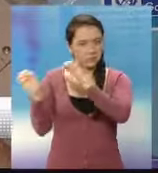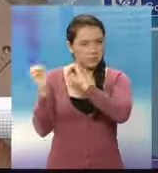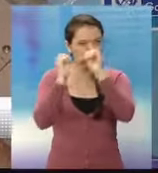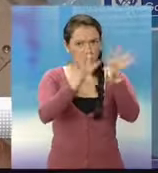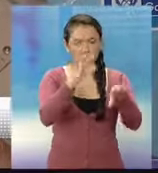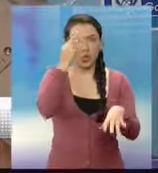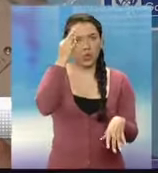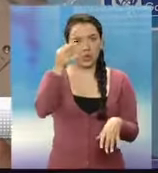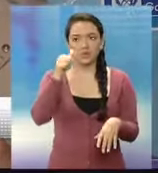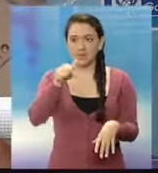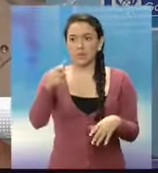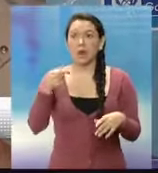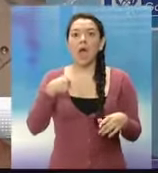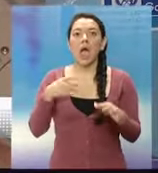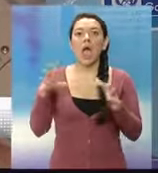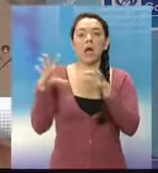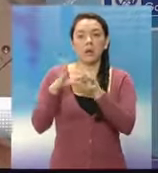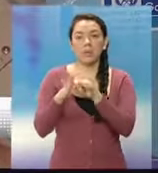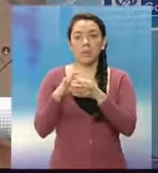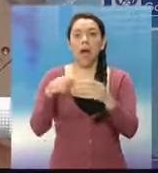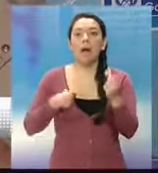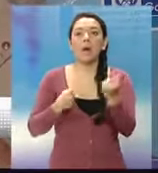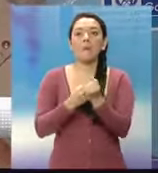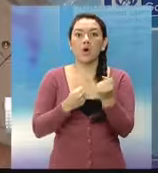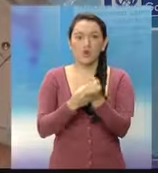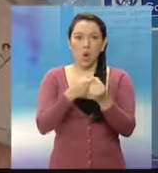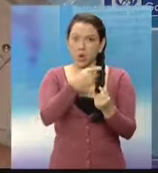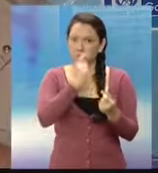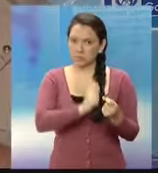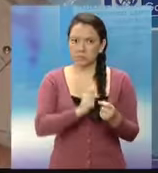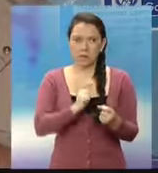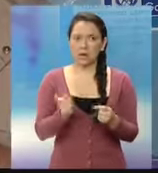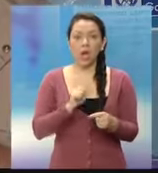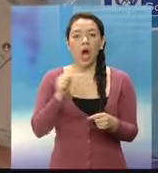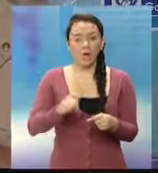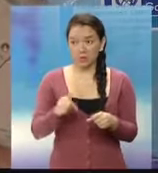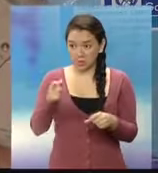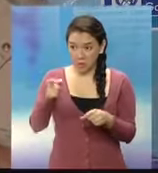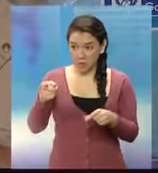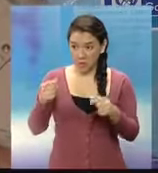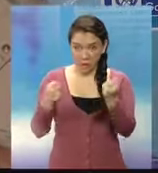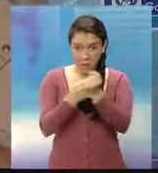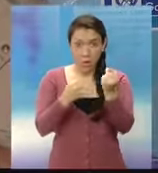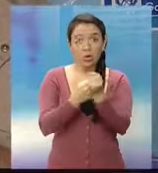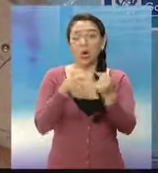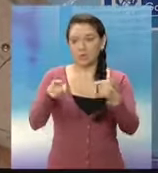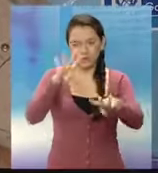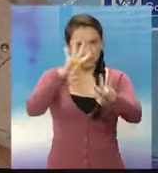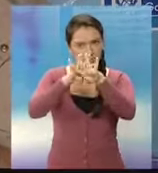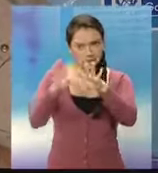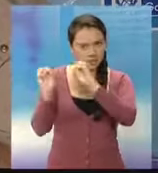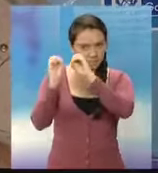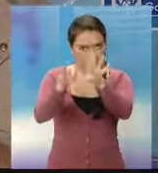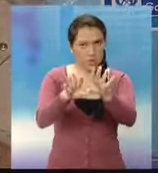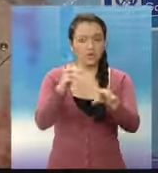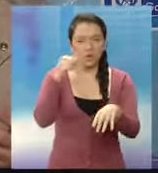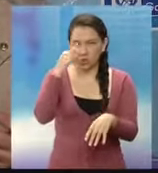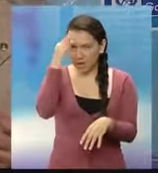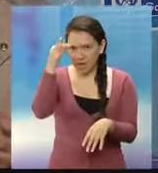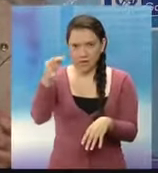acciones como corresponde. Allá está el Ministerio Público en el área, están los equipos de búsqueda, no se comprometan por alguien que no vale la pena.